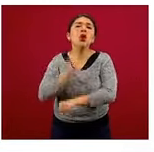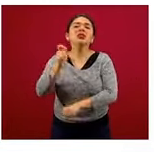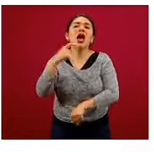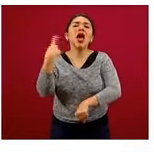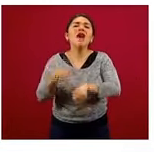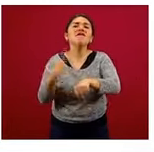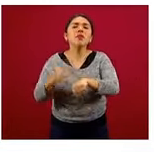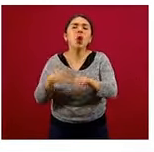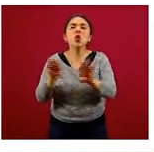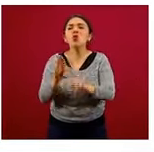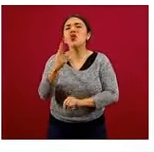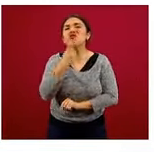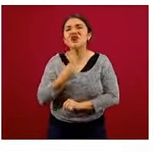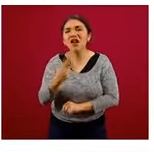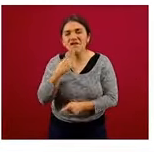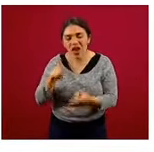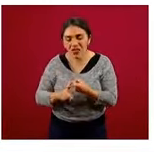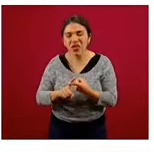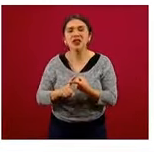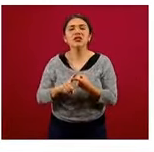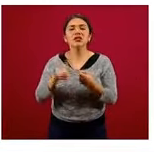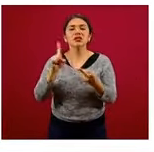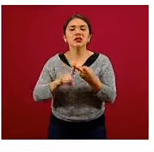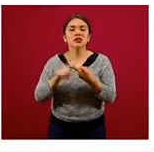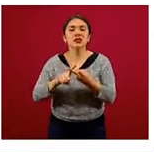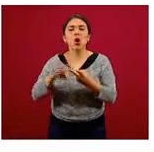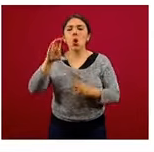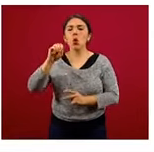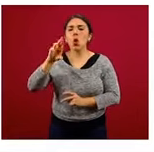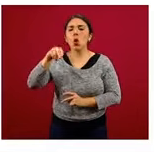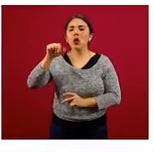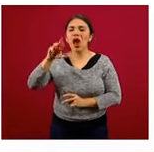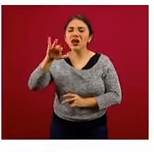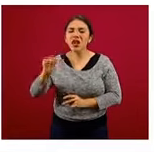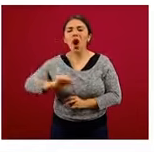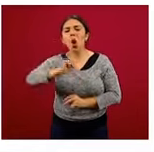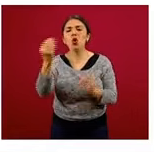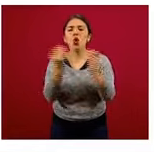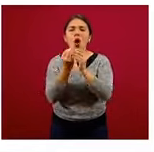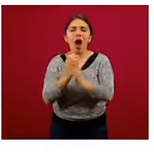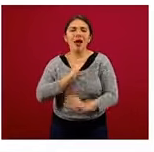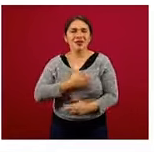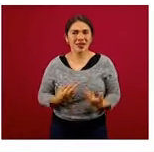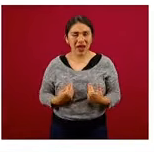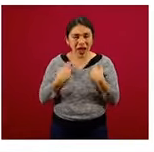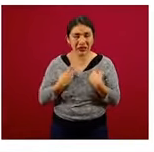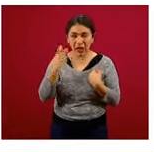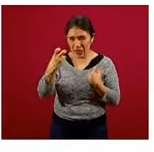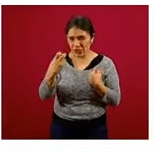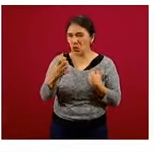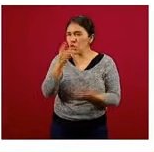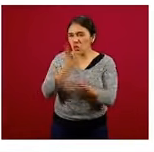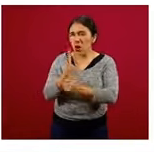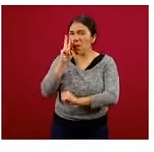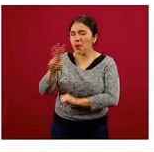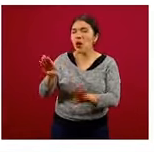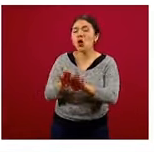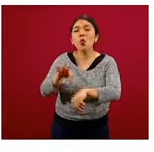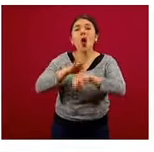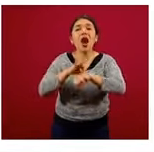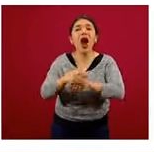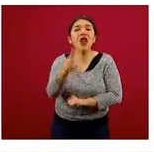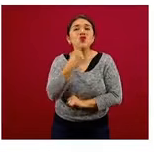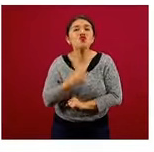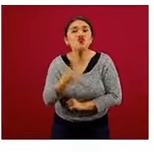enfermedades como la diabetes, la enfermedad coronaria y algunos tipos de cáncer. Y ahí me voy a centrar en las carnes